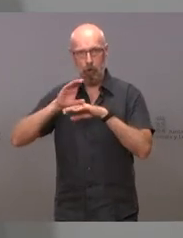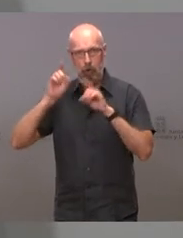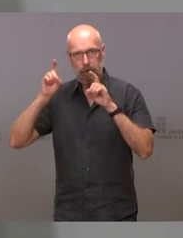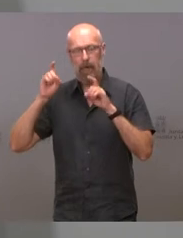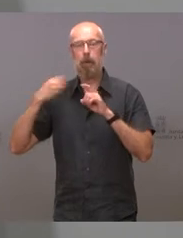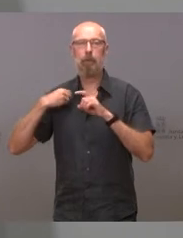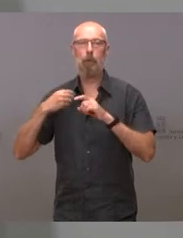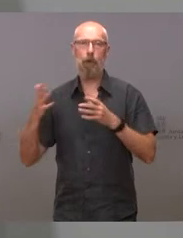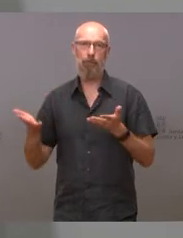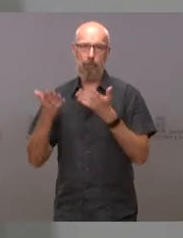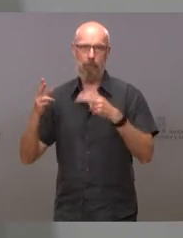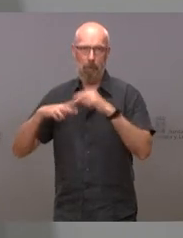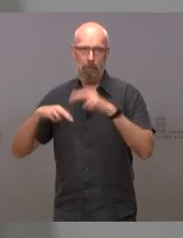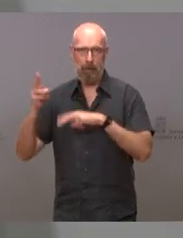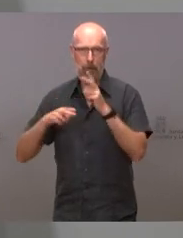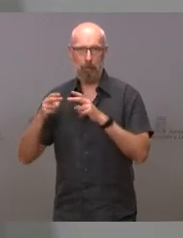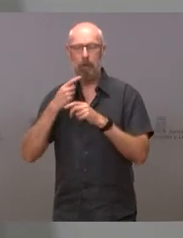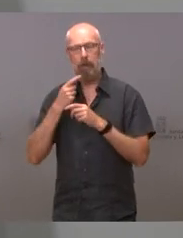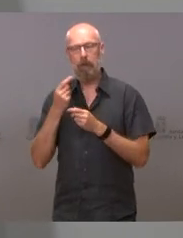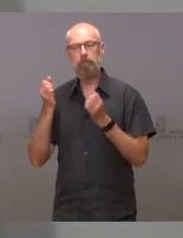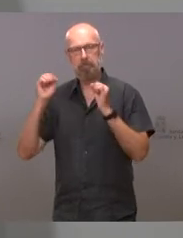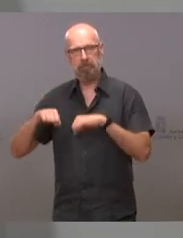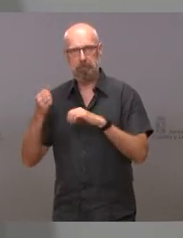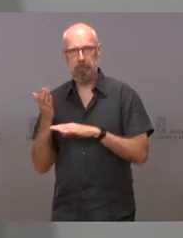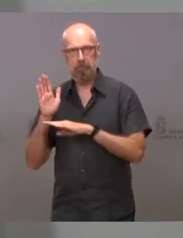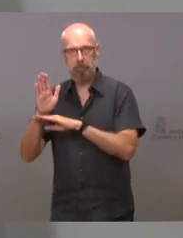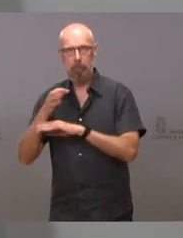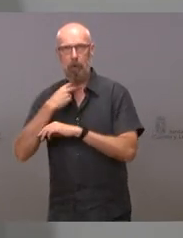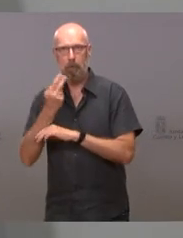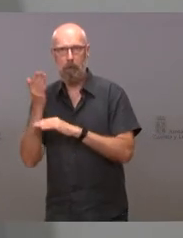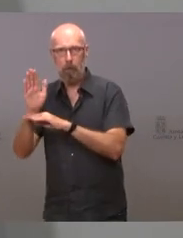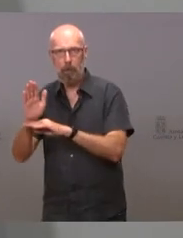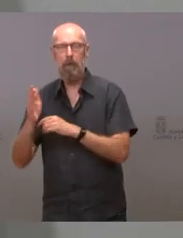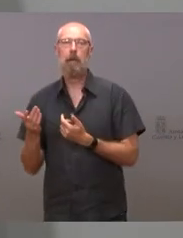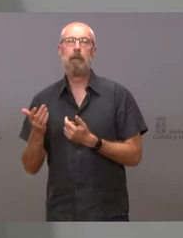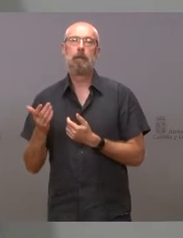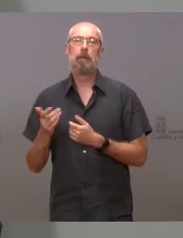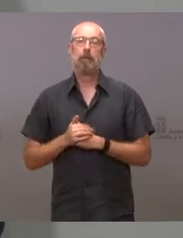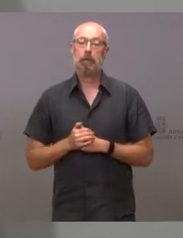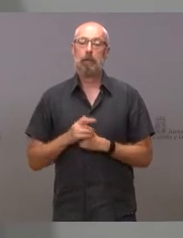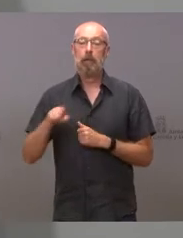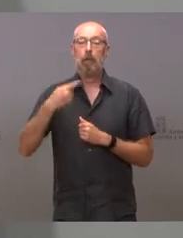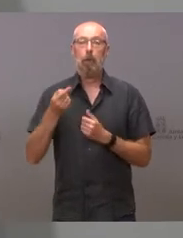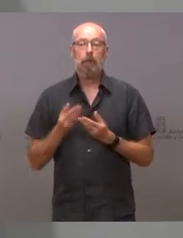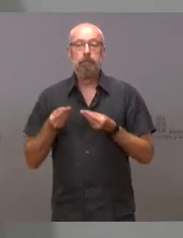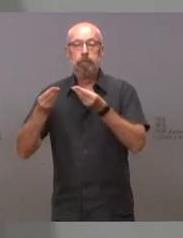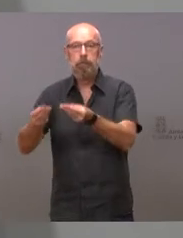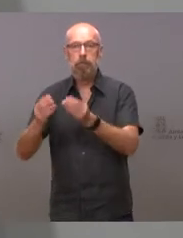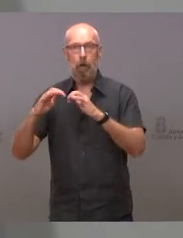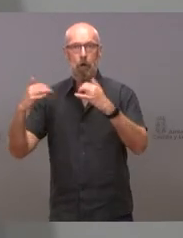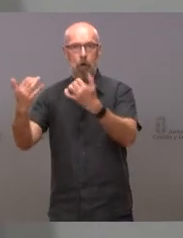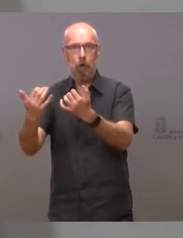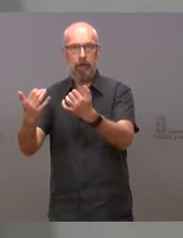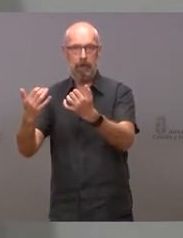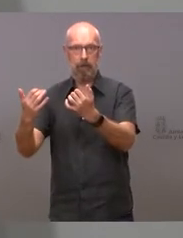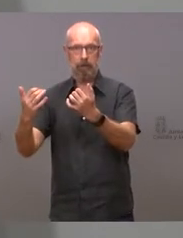comunicada a las 9.40 a Presidencia para que dé trasladado a las Cortes de la solicitud de comparecencia a petición